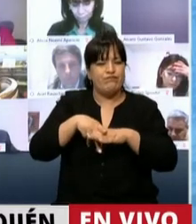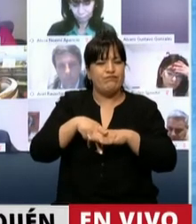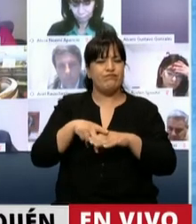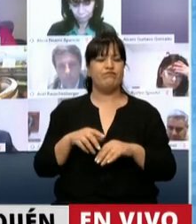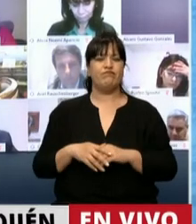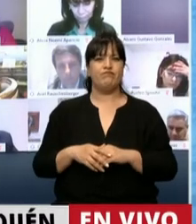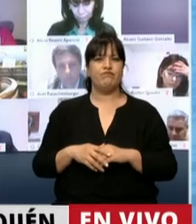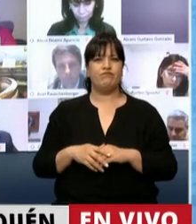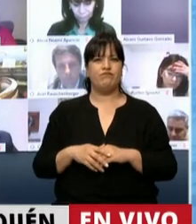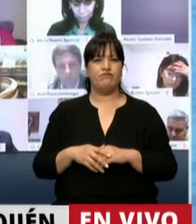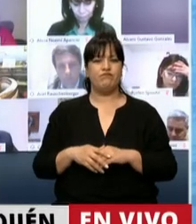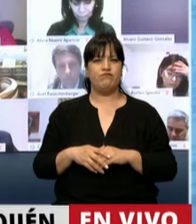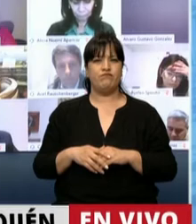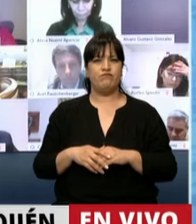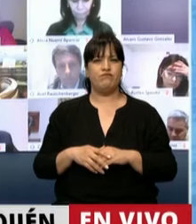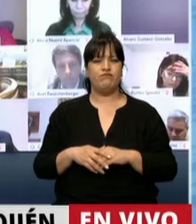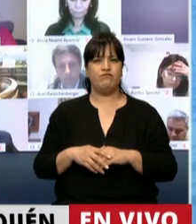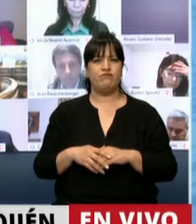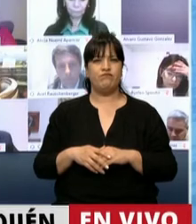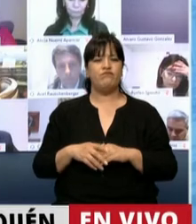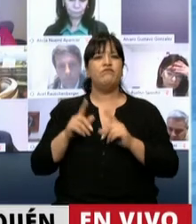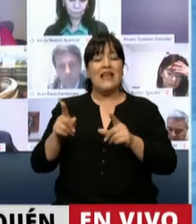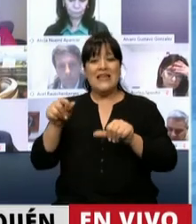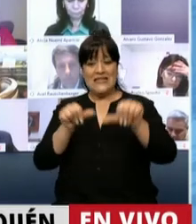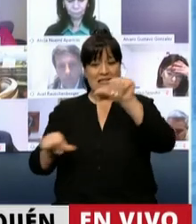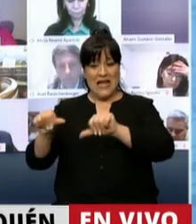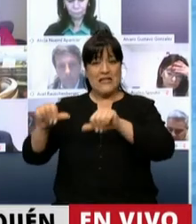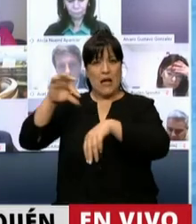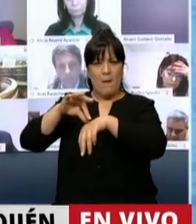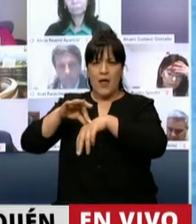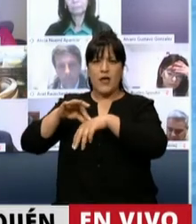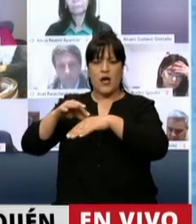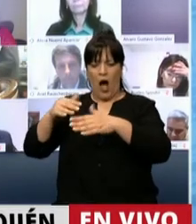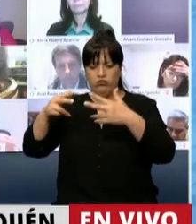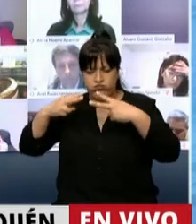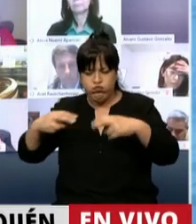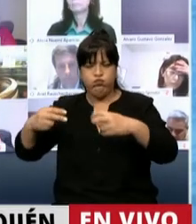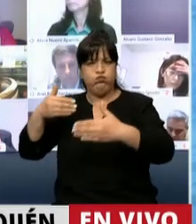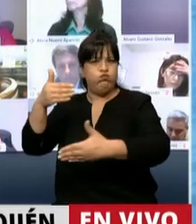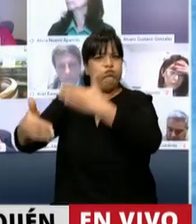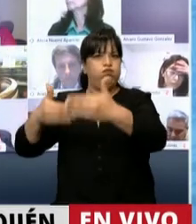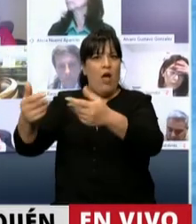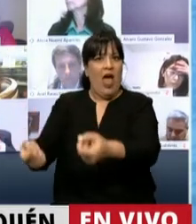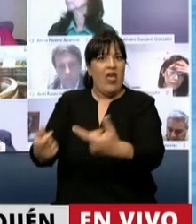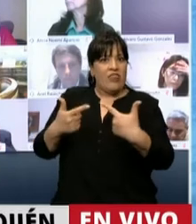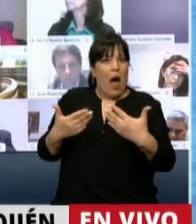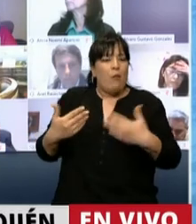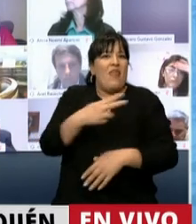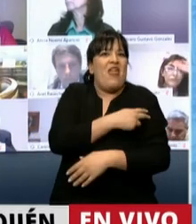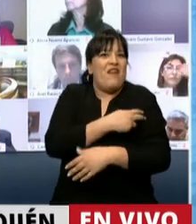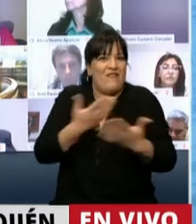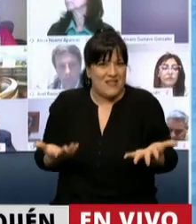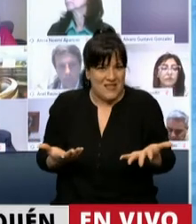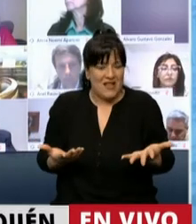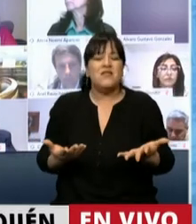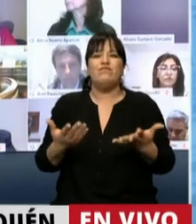Pero sin otras disquisiciones, la evolución de las ciencias médicas nos brinda una alternativa para defendernos. La